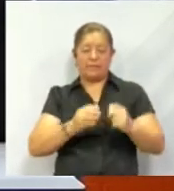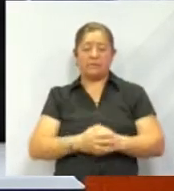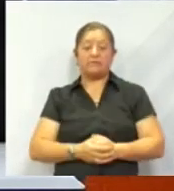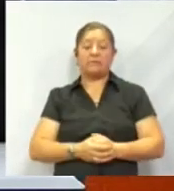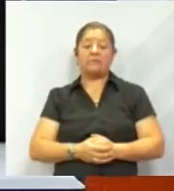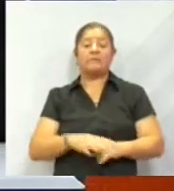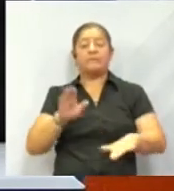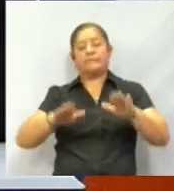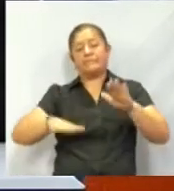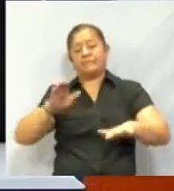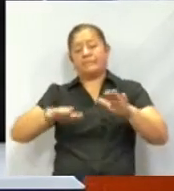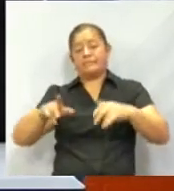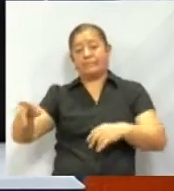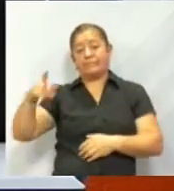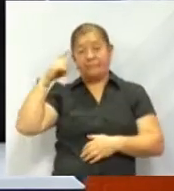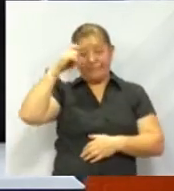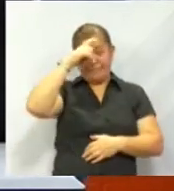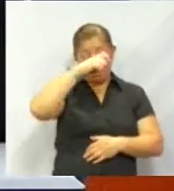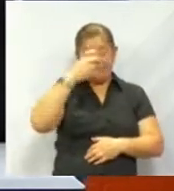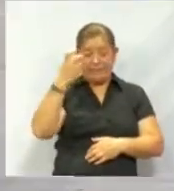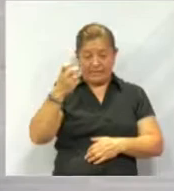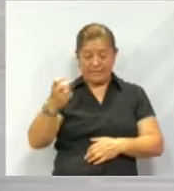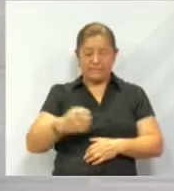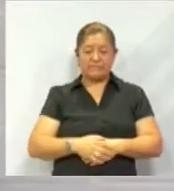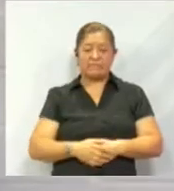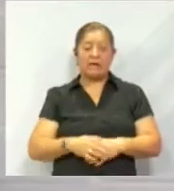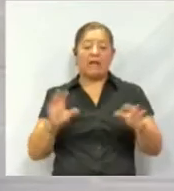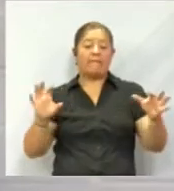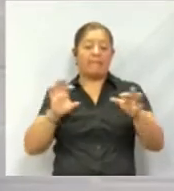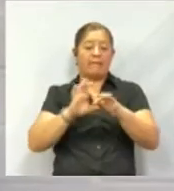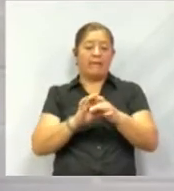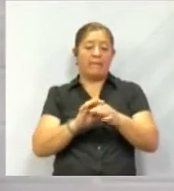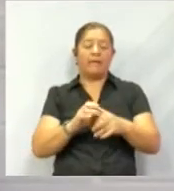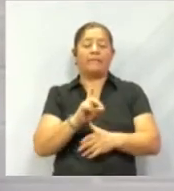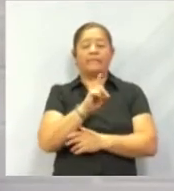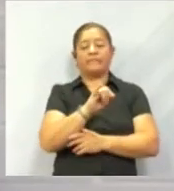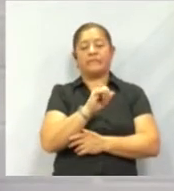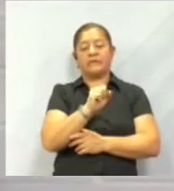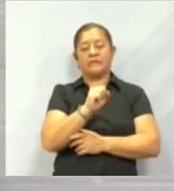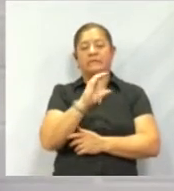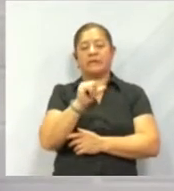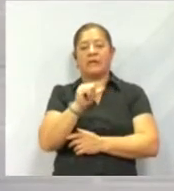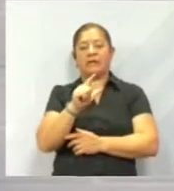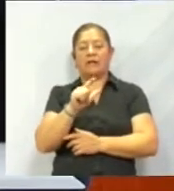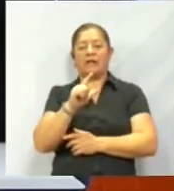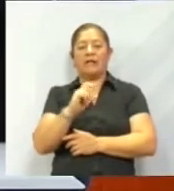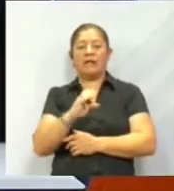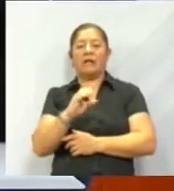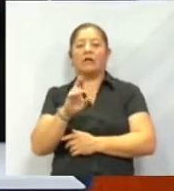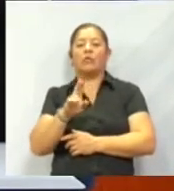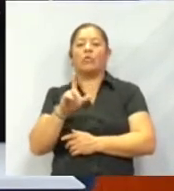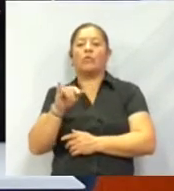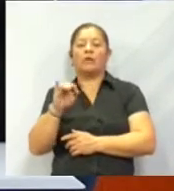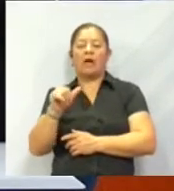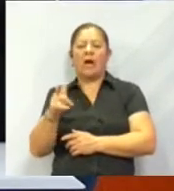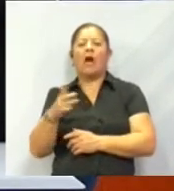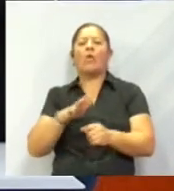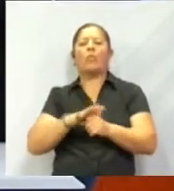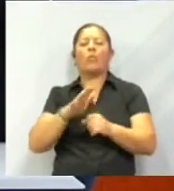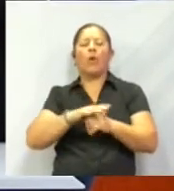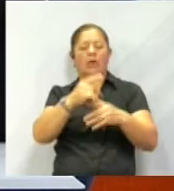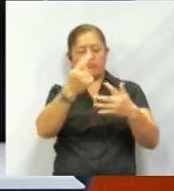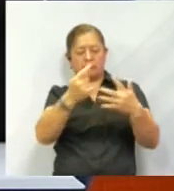casos, las dificultades de esta área se relacionan con la discalculia. ¿Qué aspectos del aprendizaje de las matemáticas